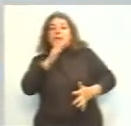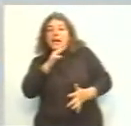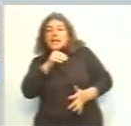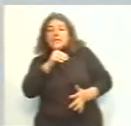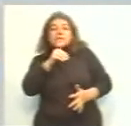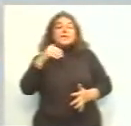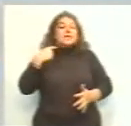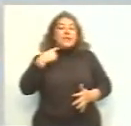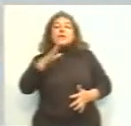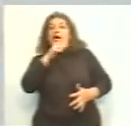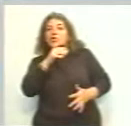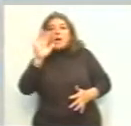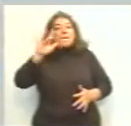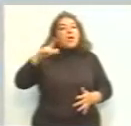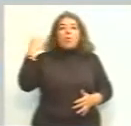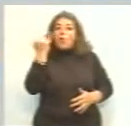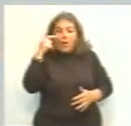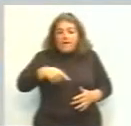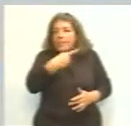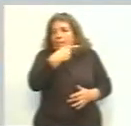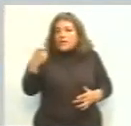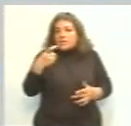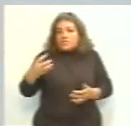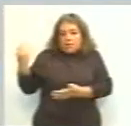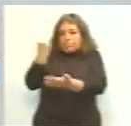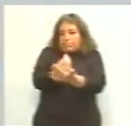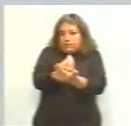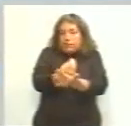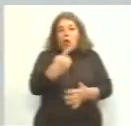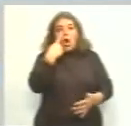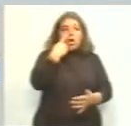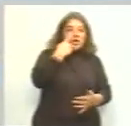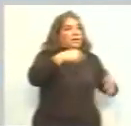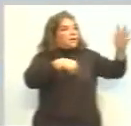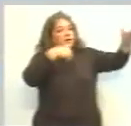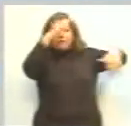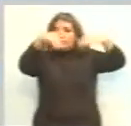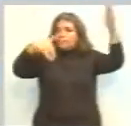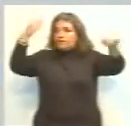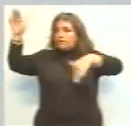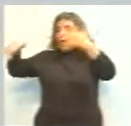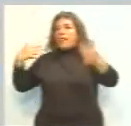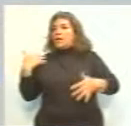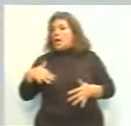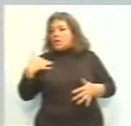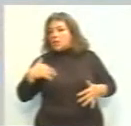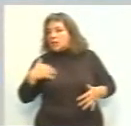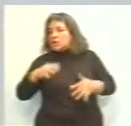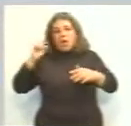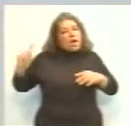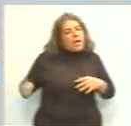miércoles y jueves de esta semana, con la presencia de los intendentes más importantes de la Argentina, que